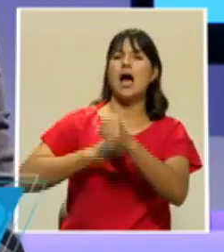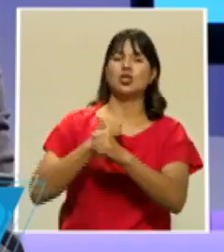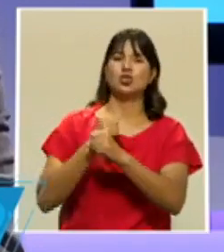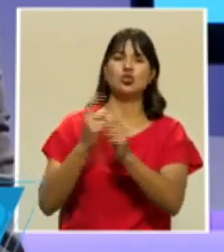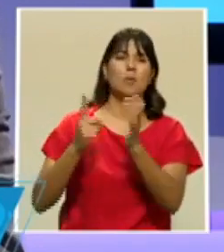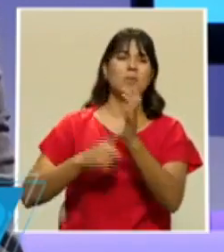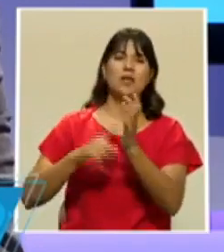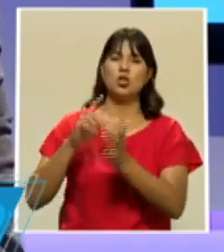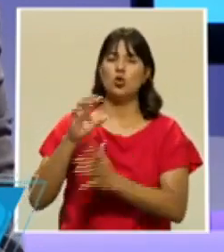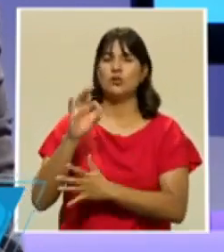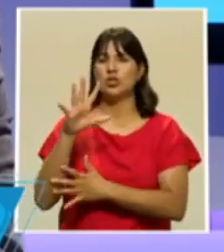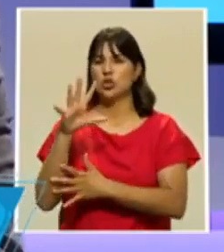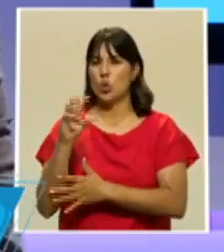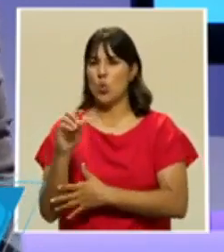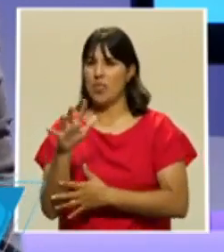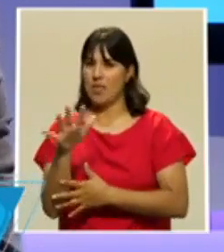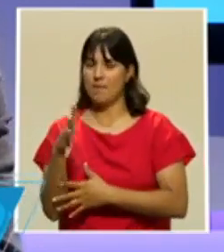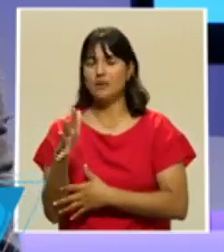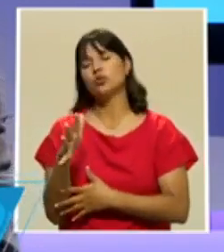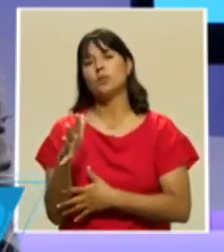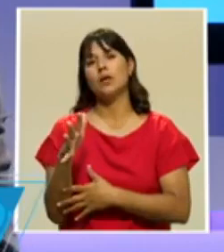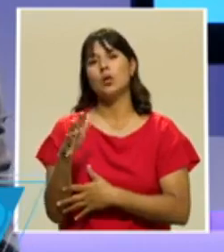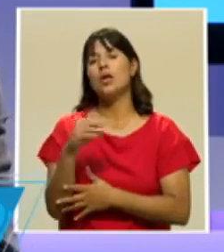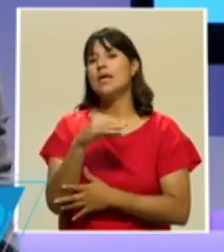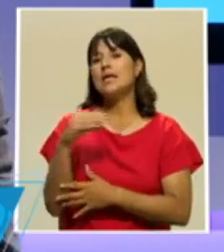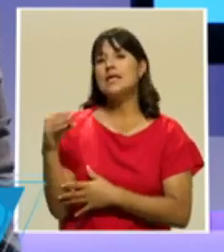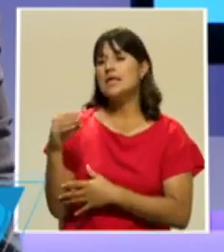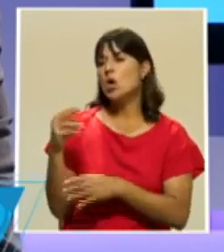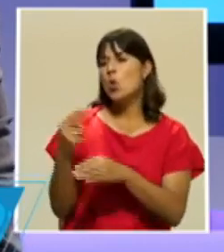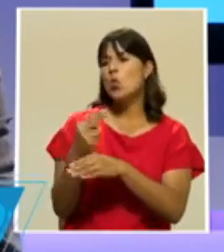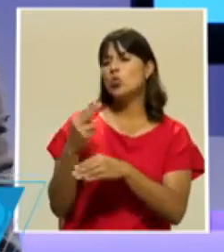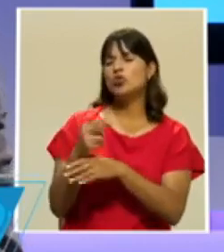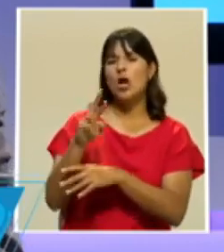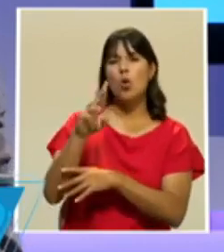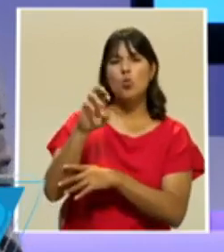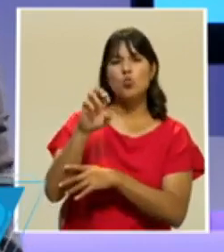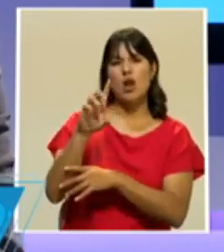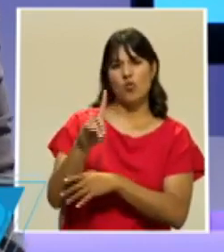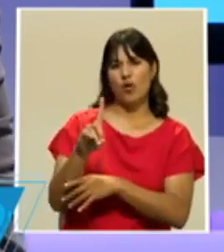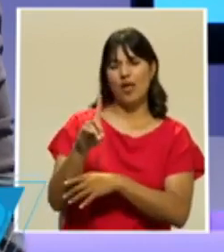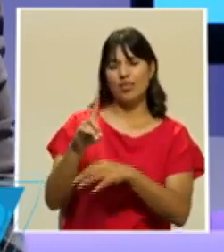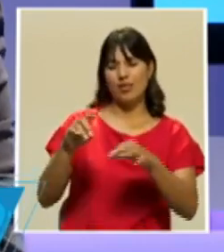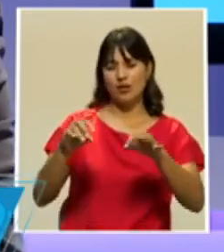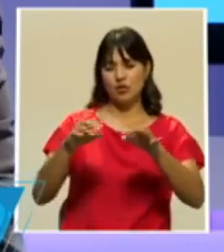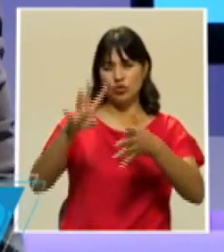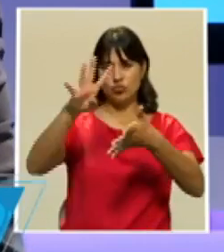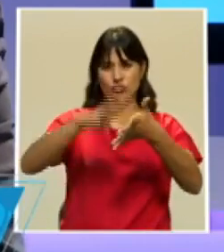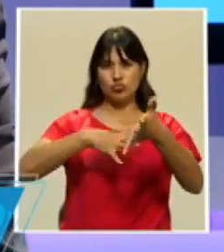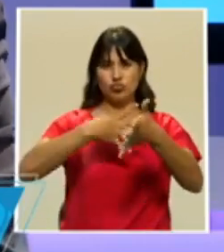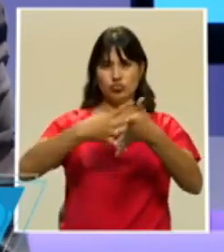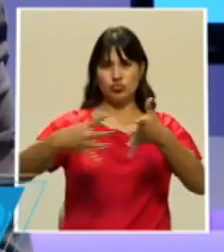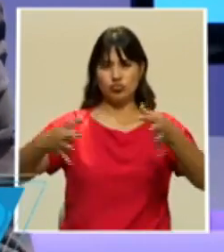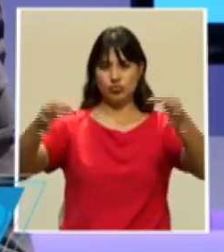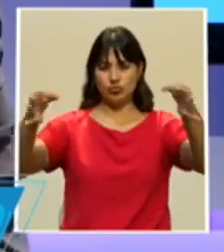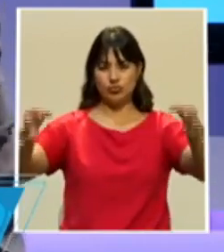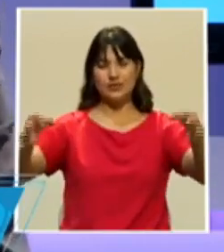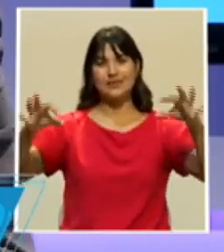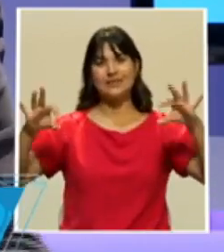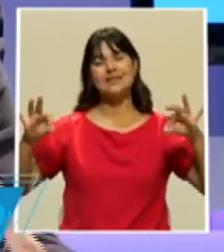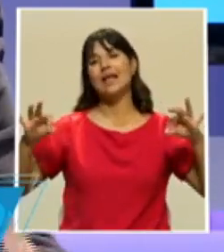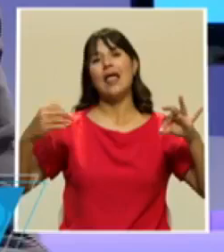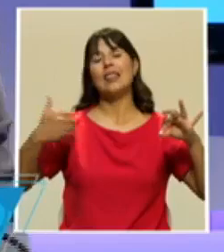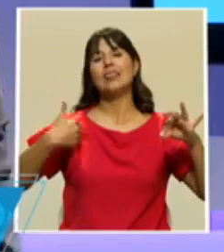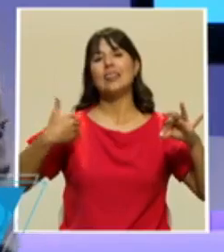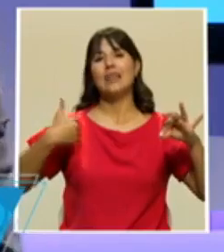consiste básicamente en una red de unos 20 y tanto de metros de ancho que tiene cadenas al fondo, tiene dos portones